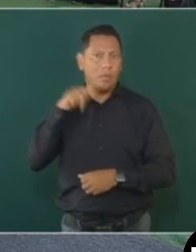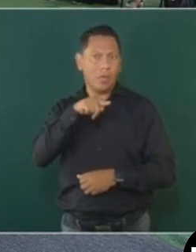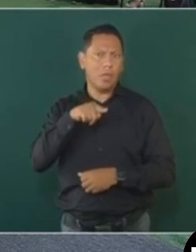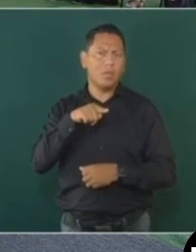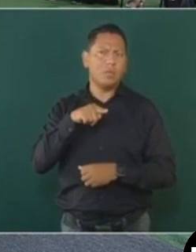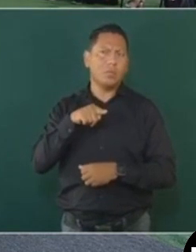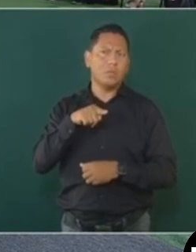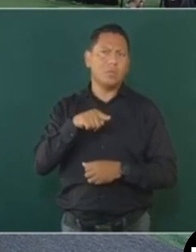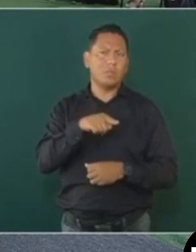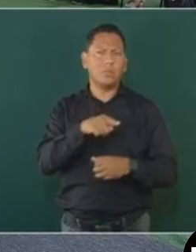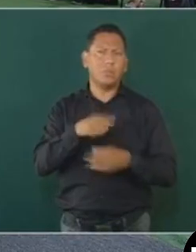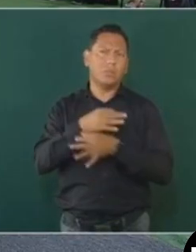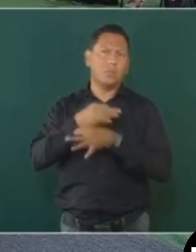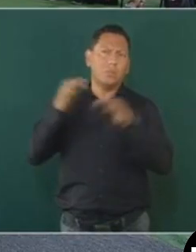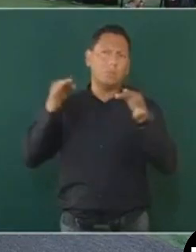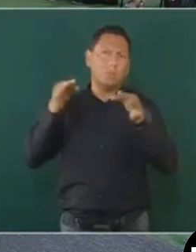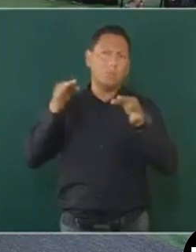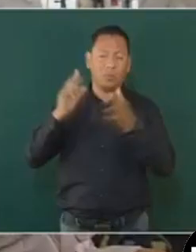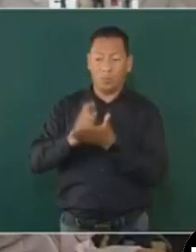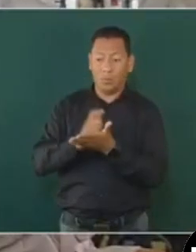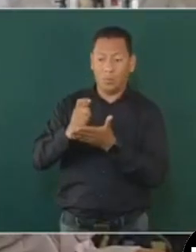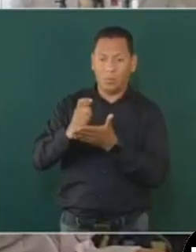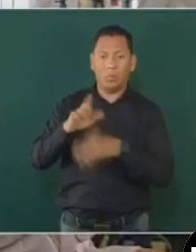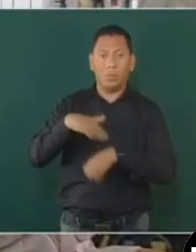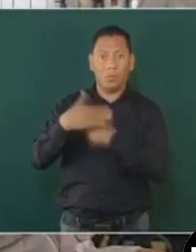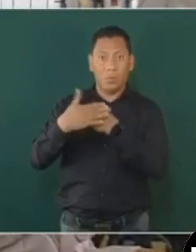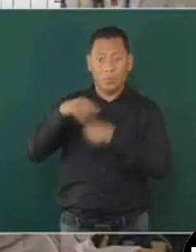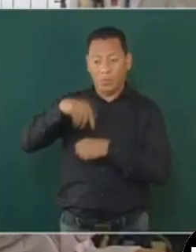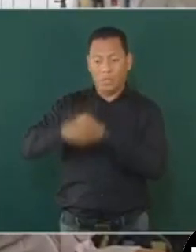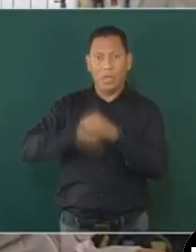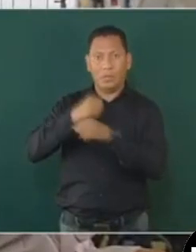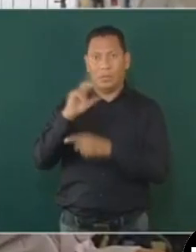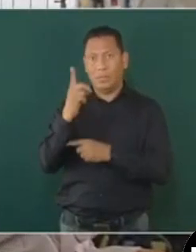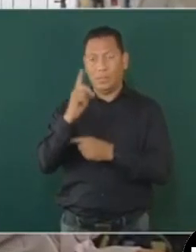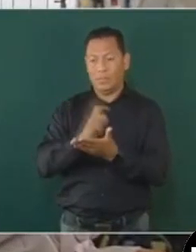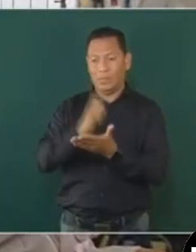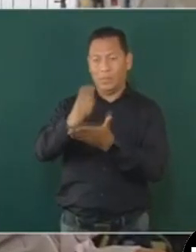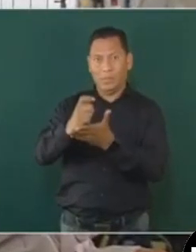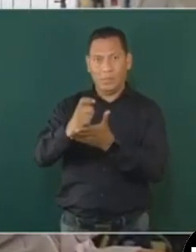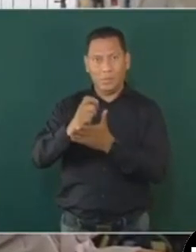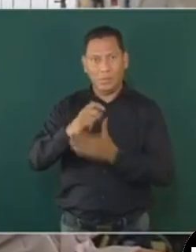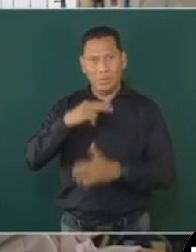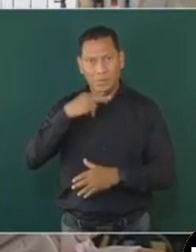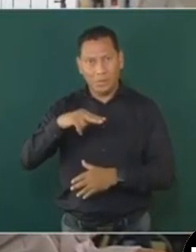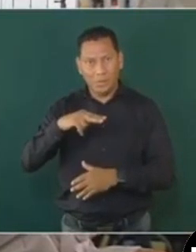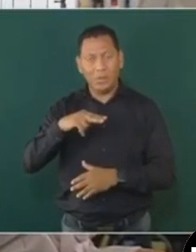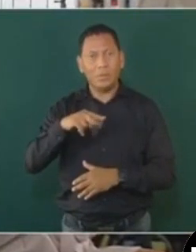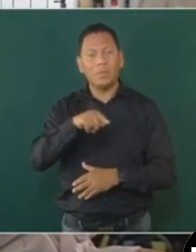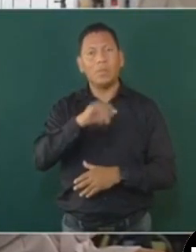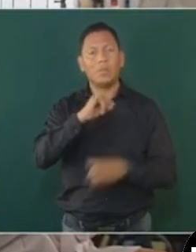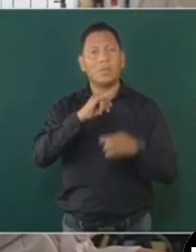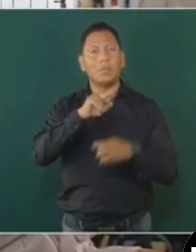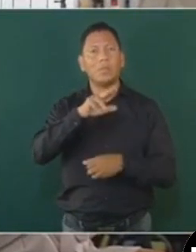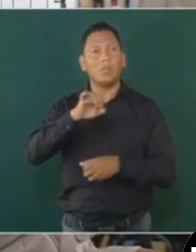dio a conocer el aguinaldo que va a tener este año derivado de su salida del INE, el